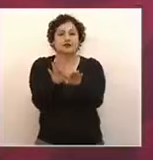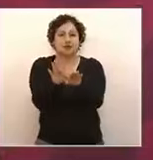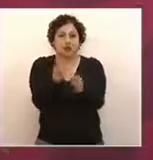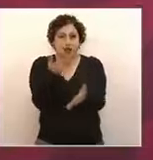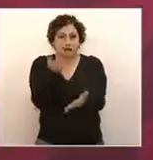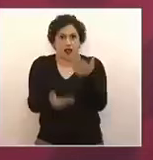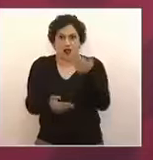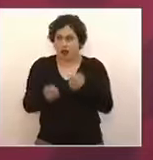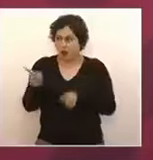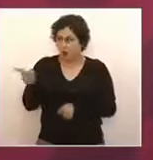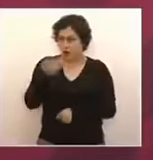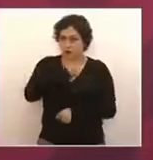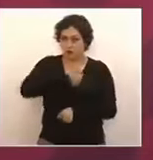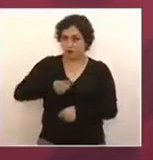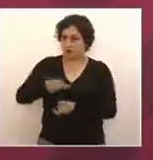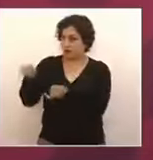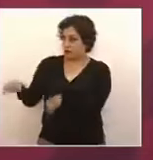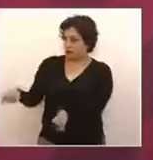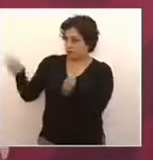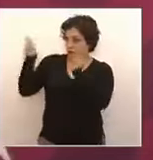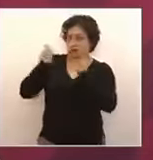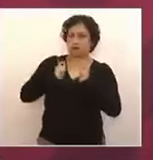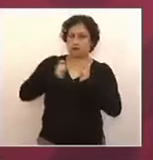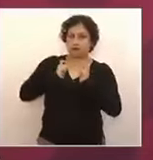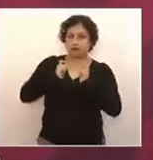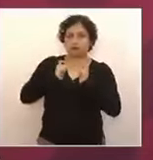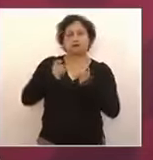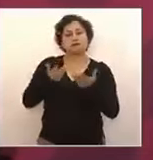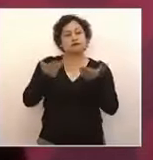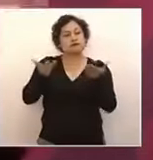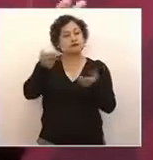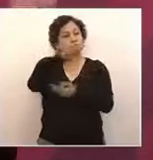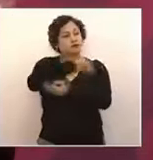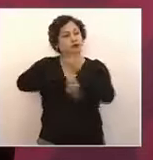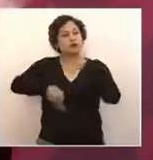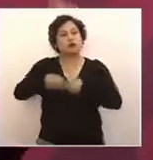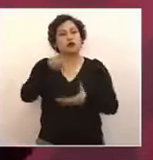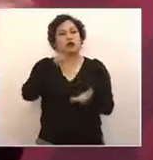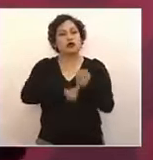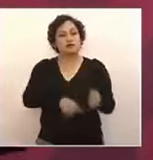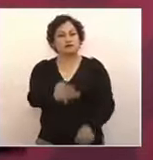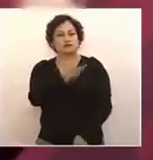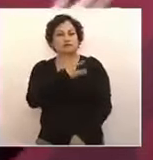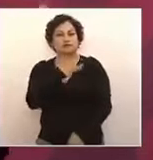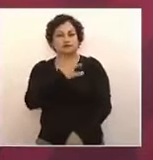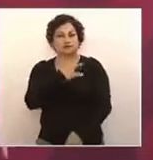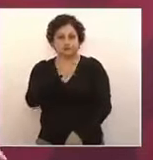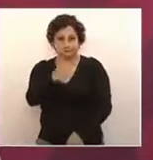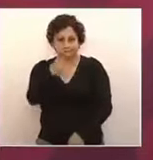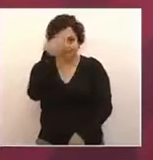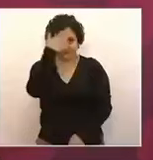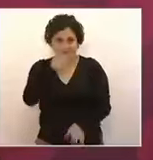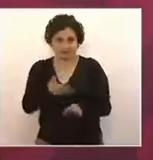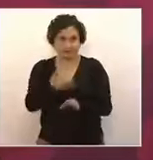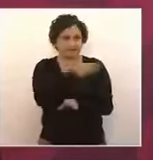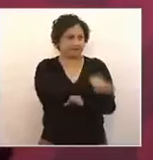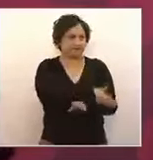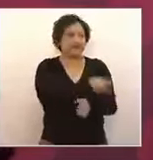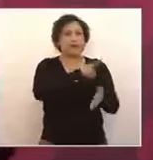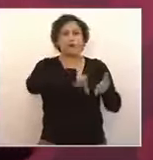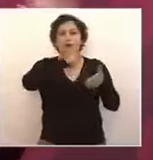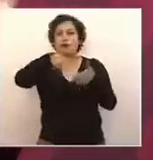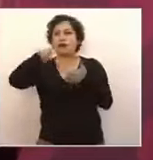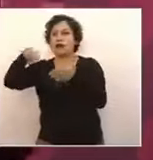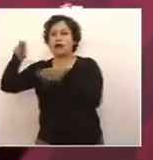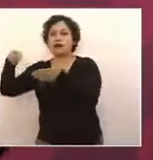y que el pueblo de México tiene ya en su corazón. Si el neoliberalismo habló del fin de la historia y se